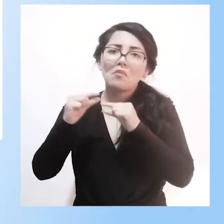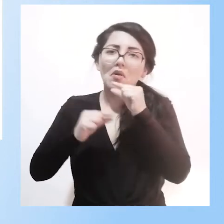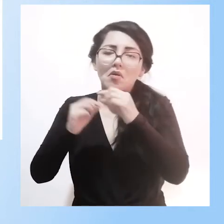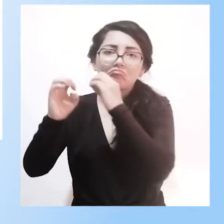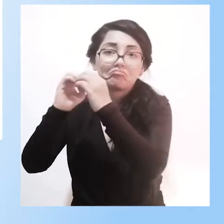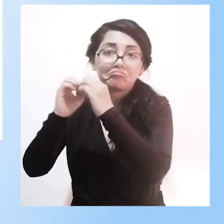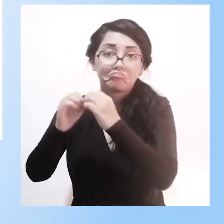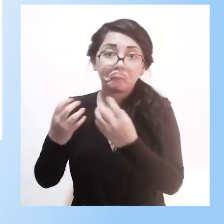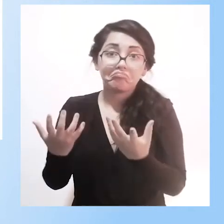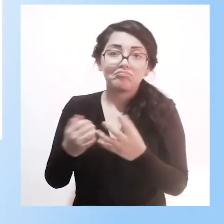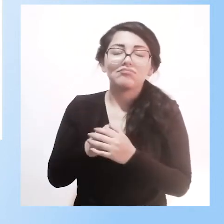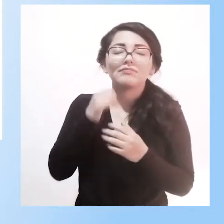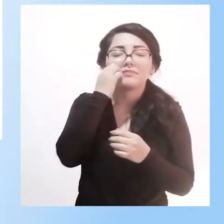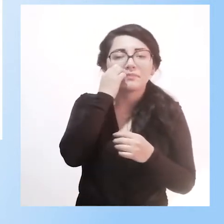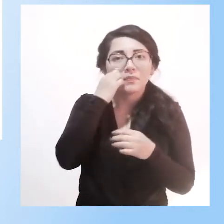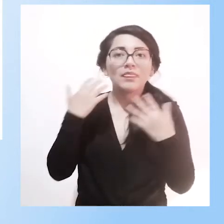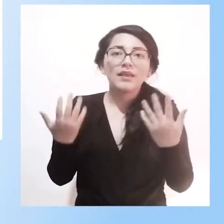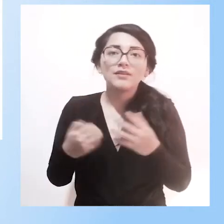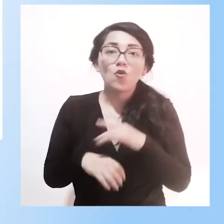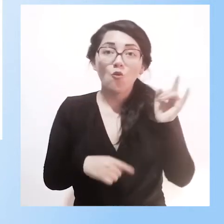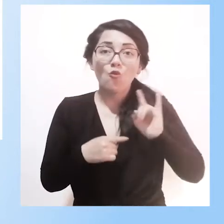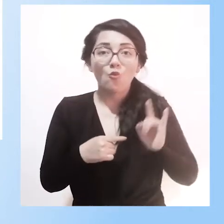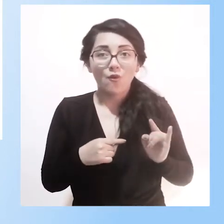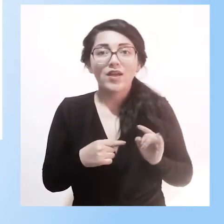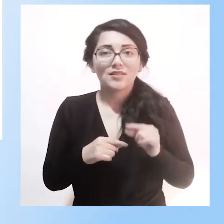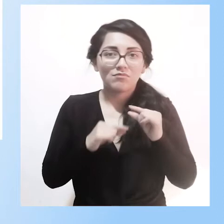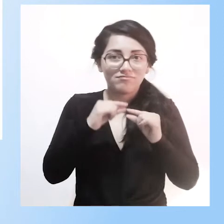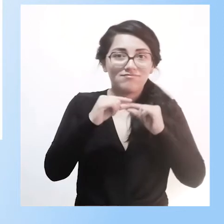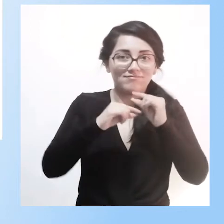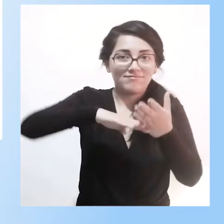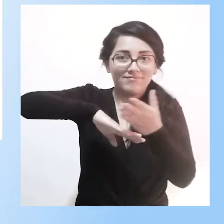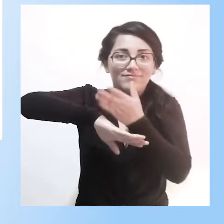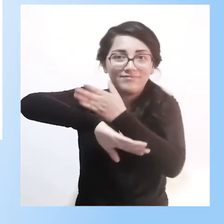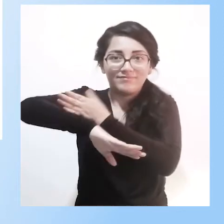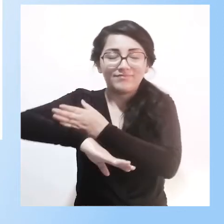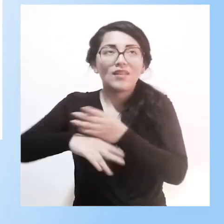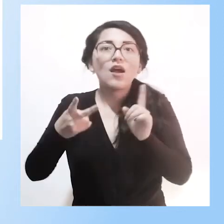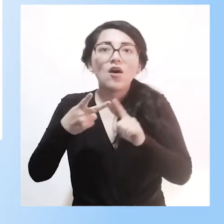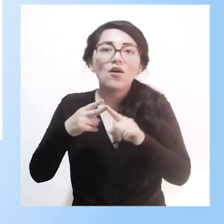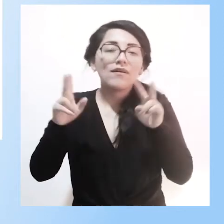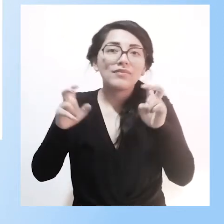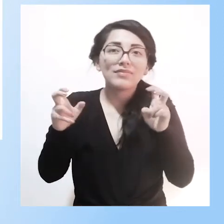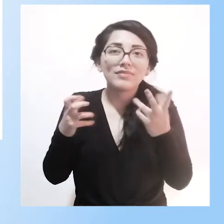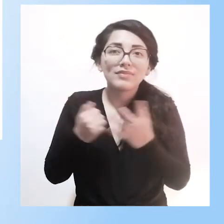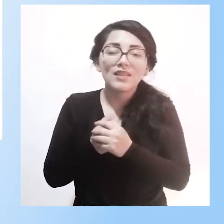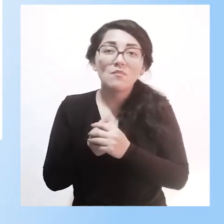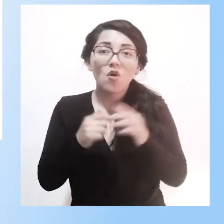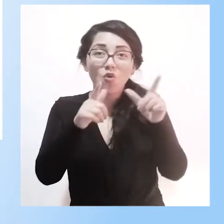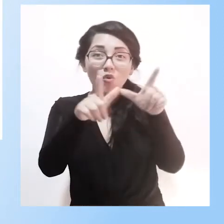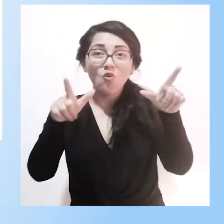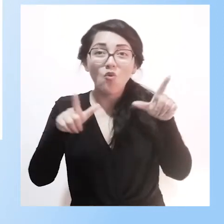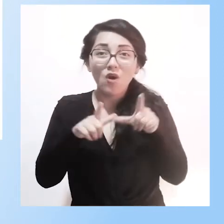innovación importante que hemos instalado en Uruguay es que los centros de diálisis, lugares